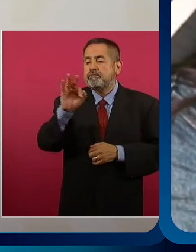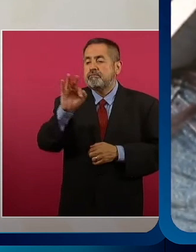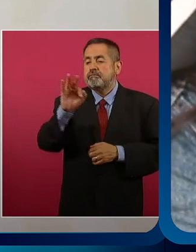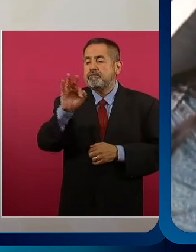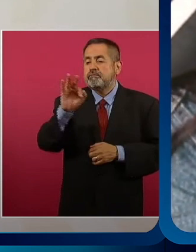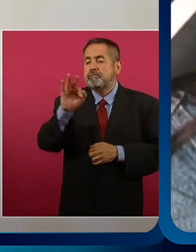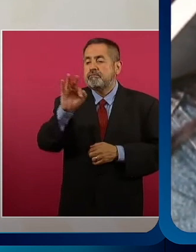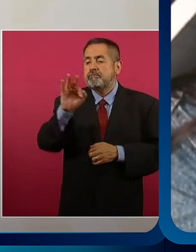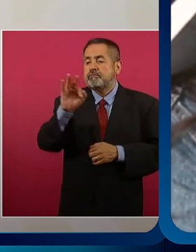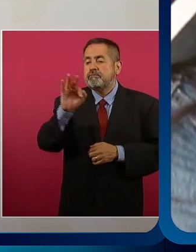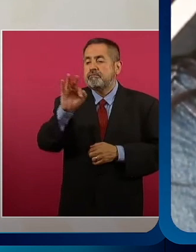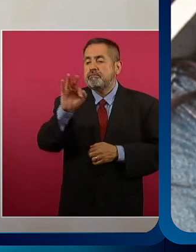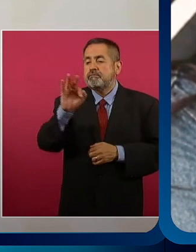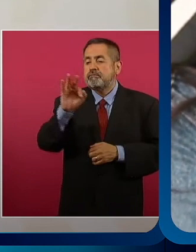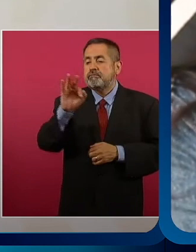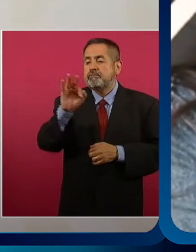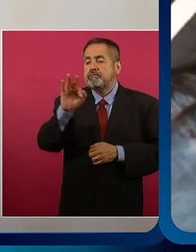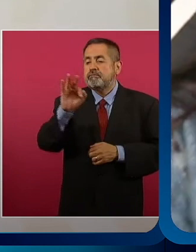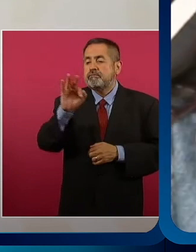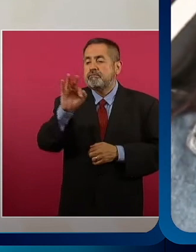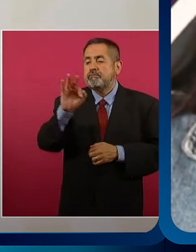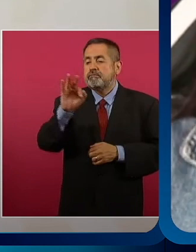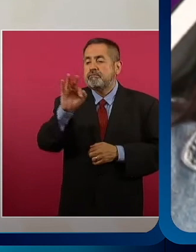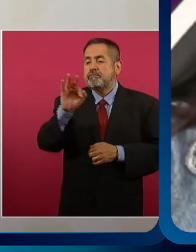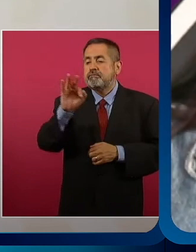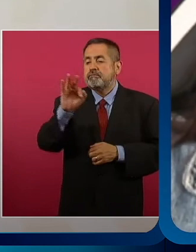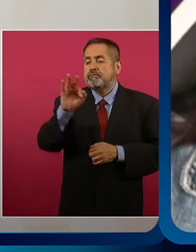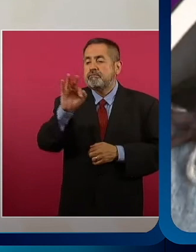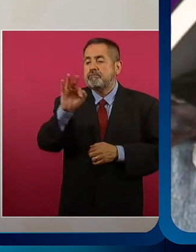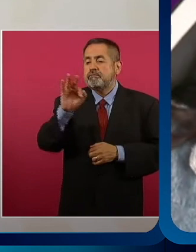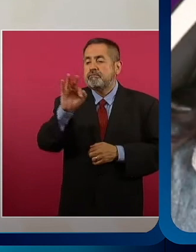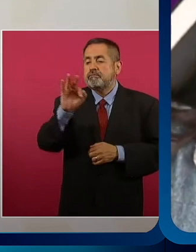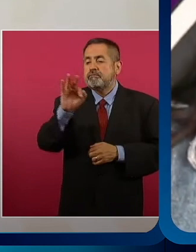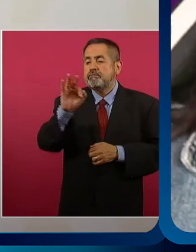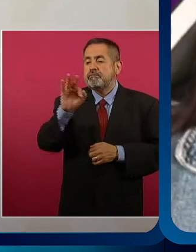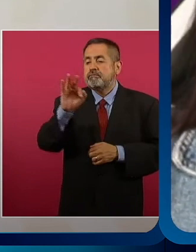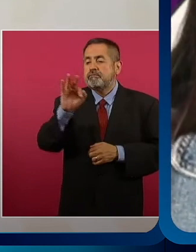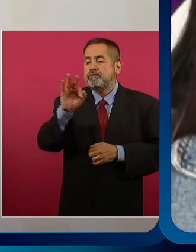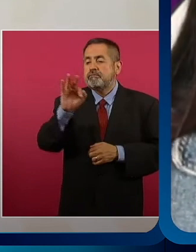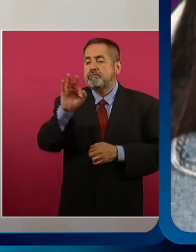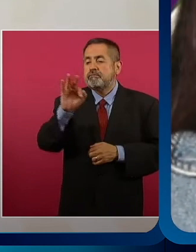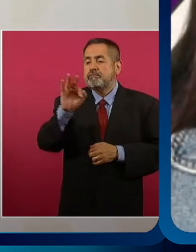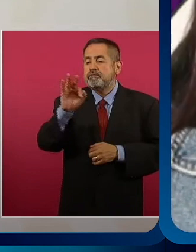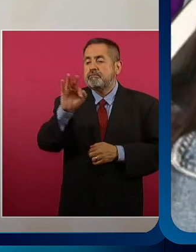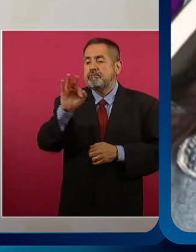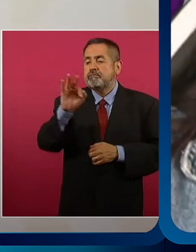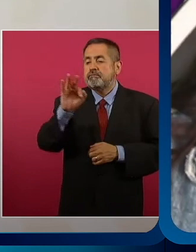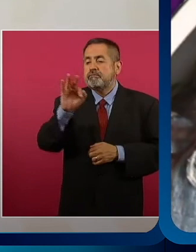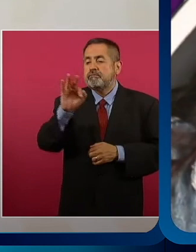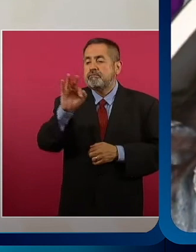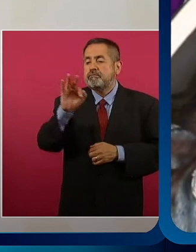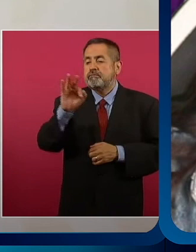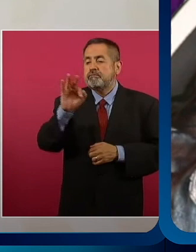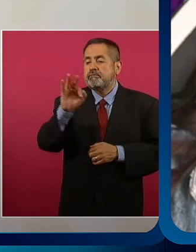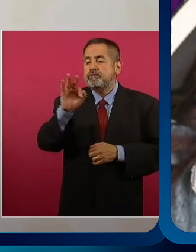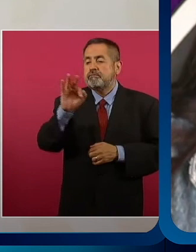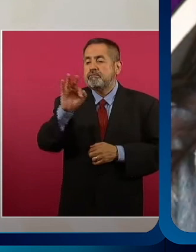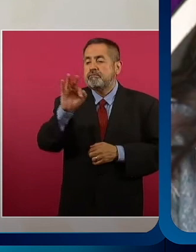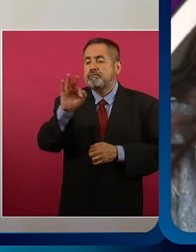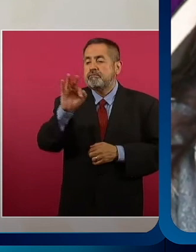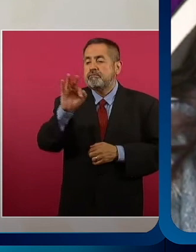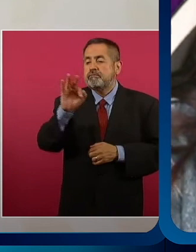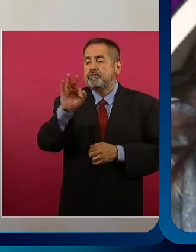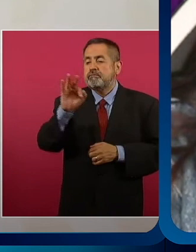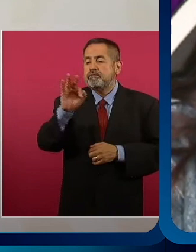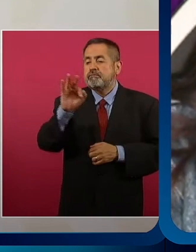actividades a, no sé, a ciertos funcionarios y no las cumplen con el dolor del corazón, sí, estuviste conmigo, me acompañaste en la campaña,